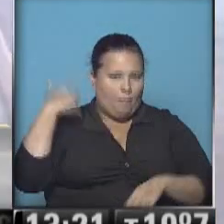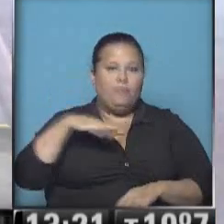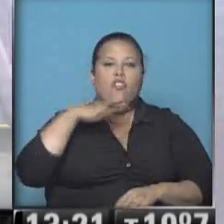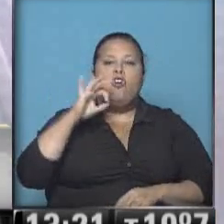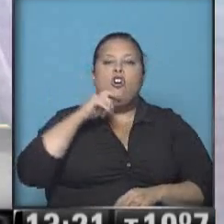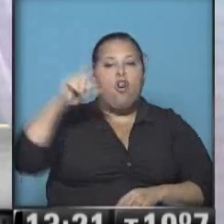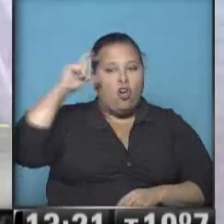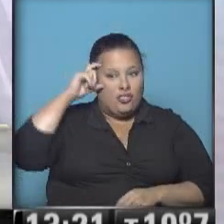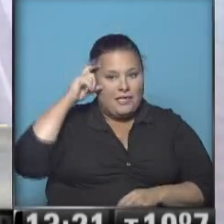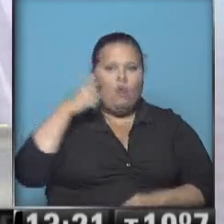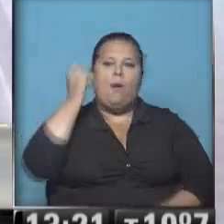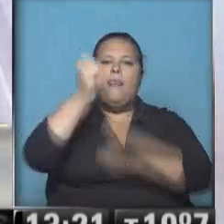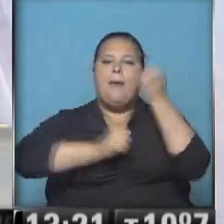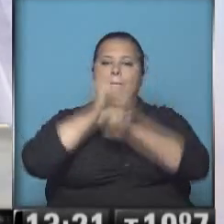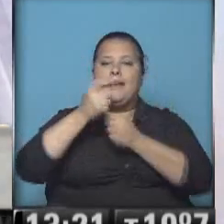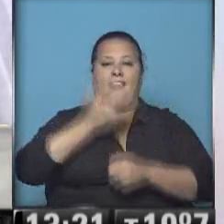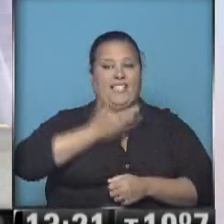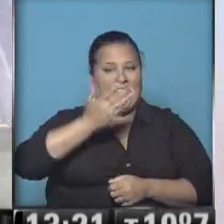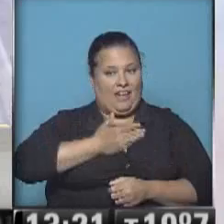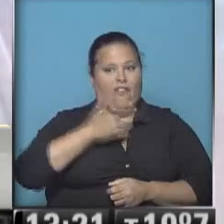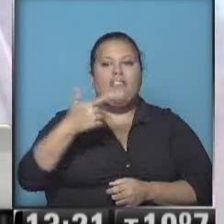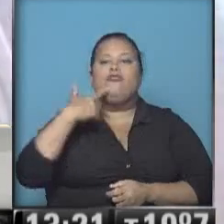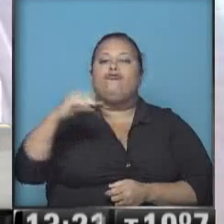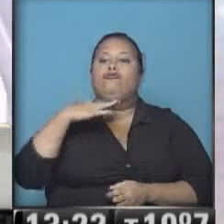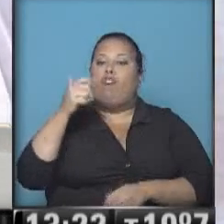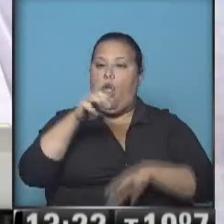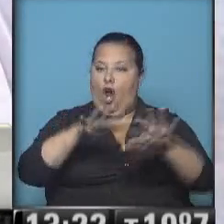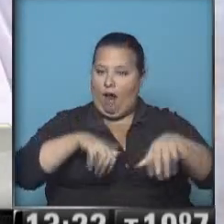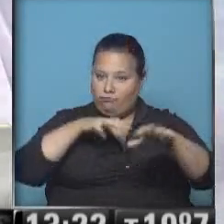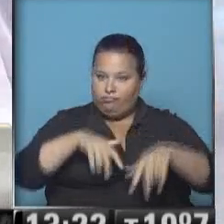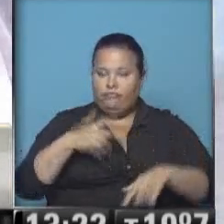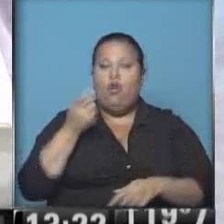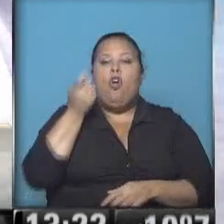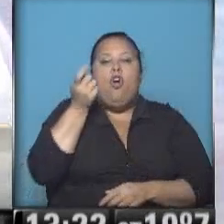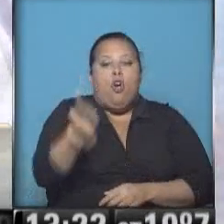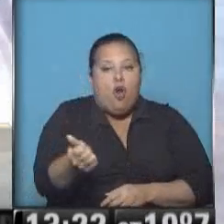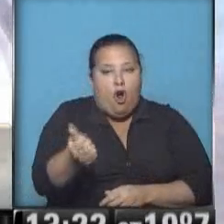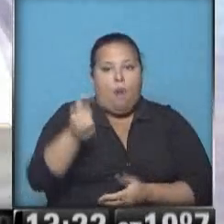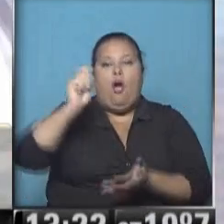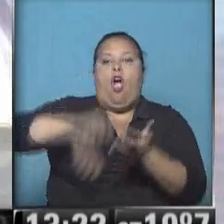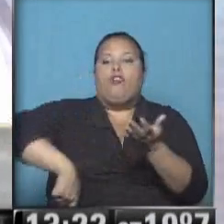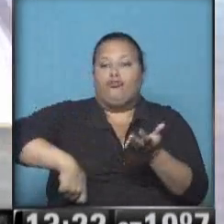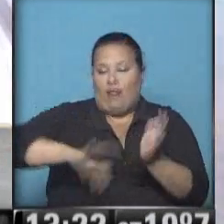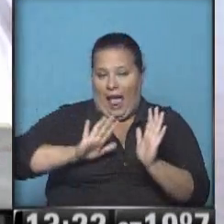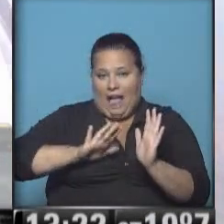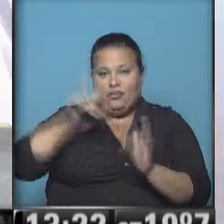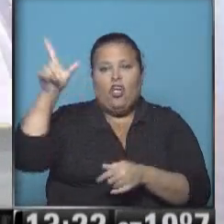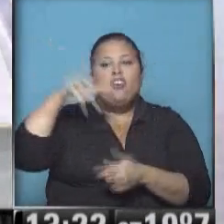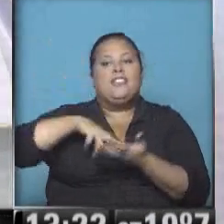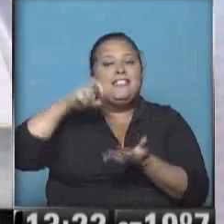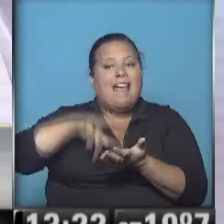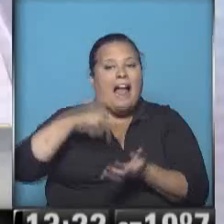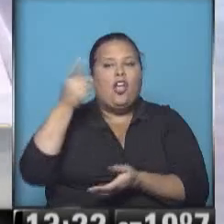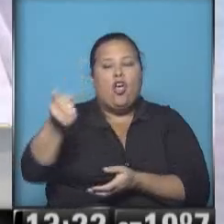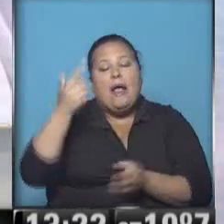José Ciccioli es un empresario santafesino, un sojero, que se compra, firma un contrato en Salta y se compra,